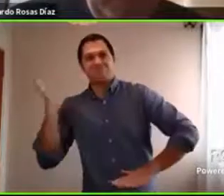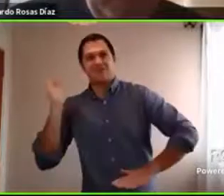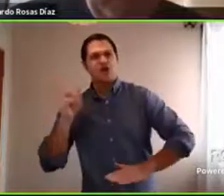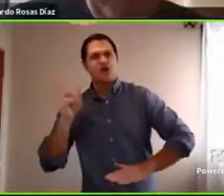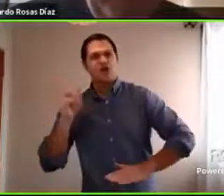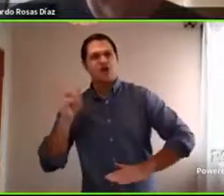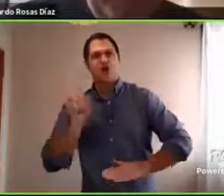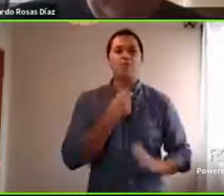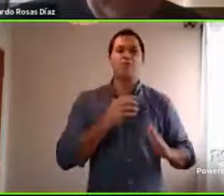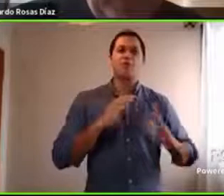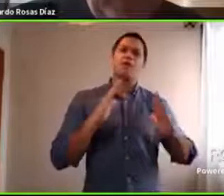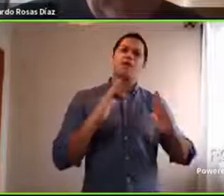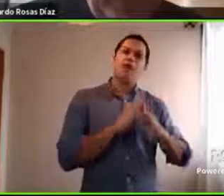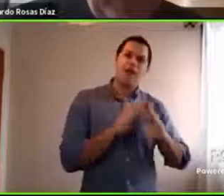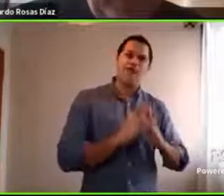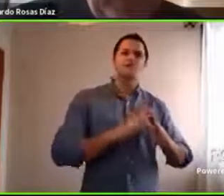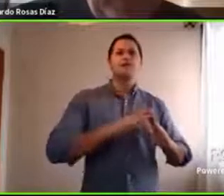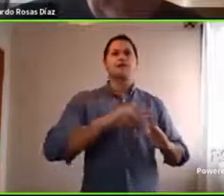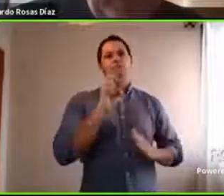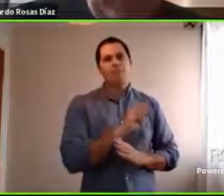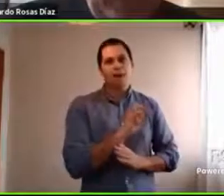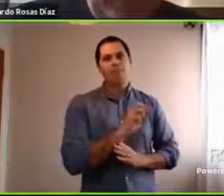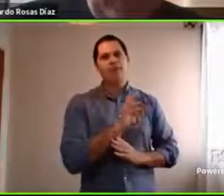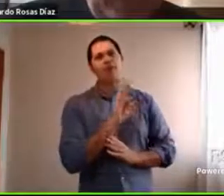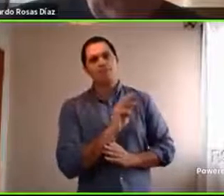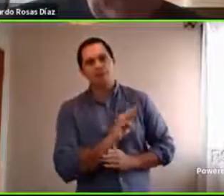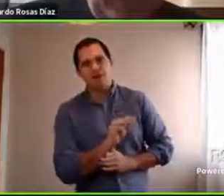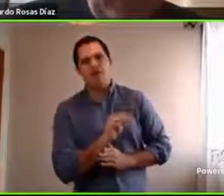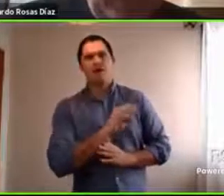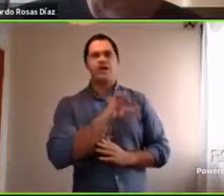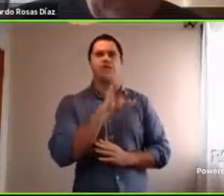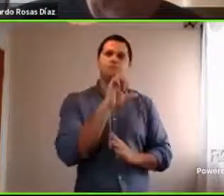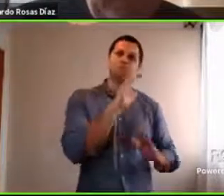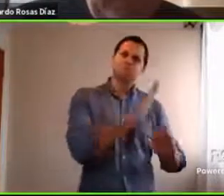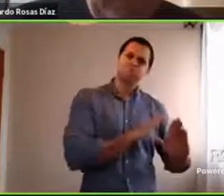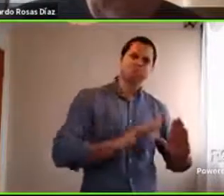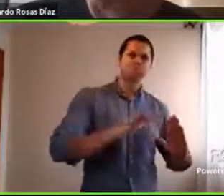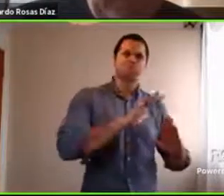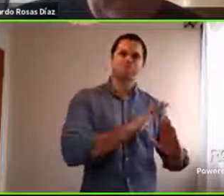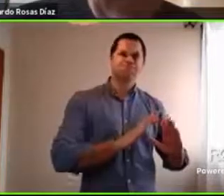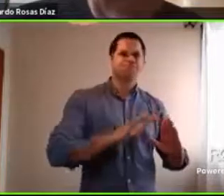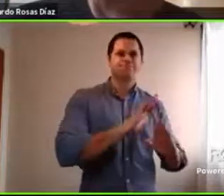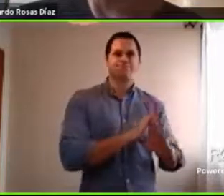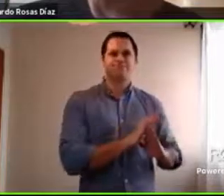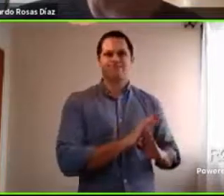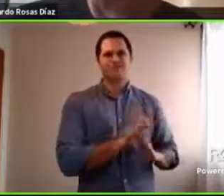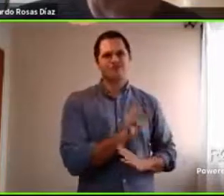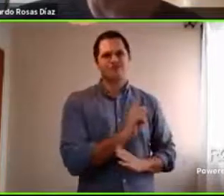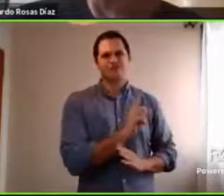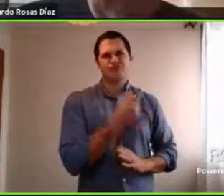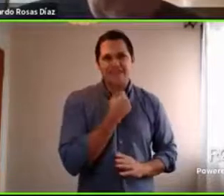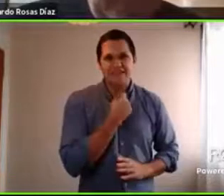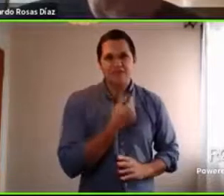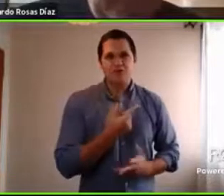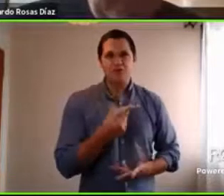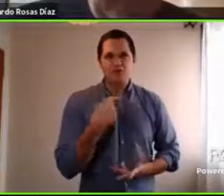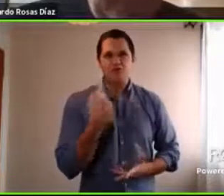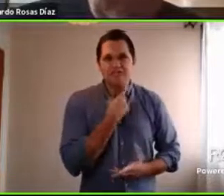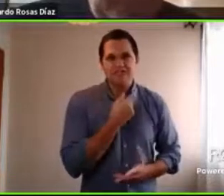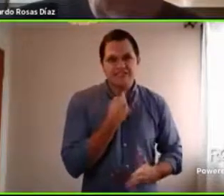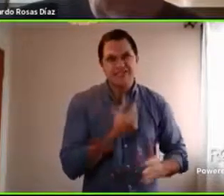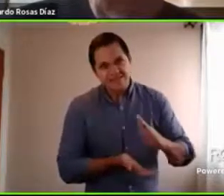todo el tiempo. Queremos estar con nuestros amigos. Queremos estar con nuestros compañeros. Es el momento de la vida donde necesitamos